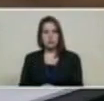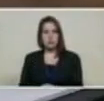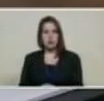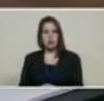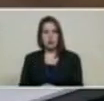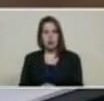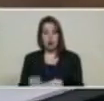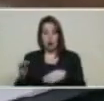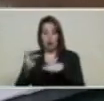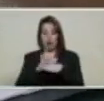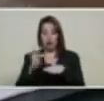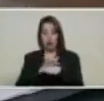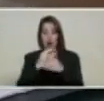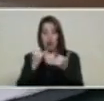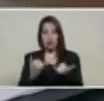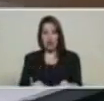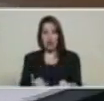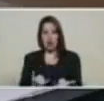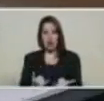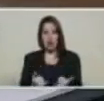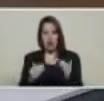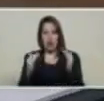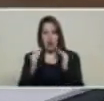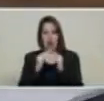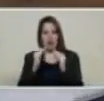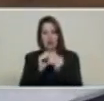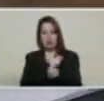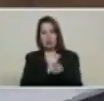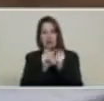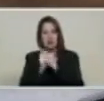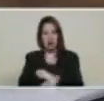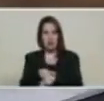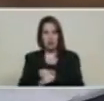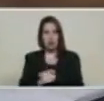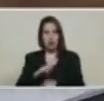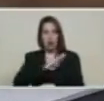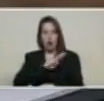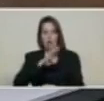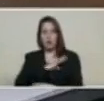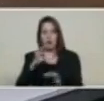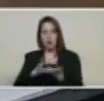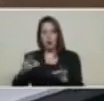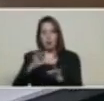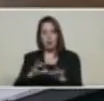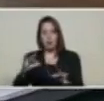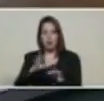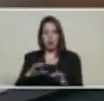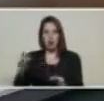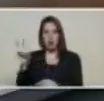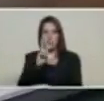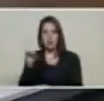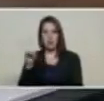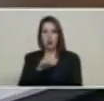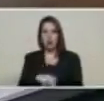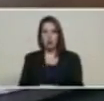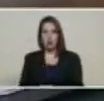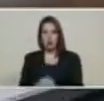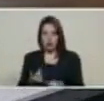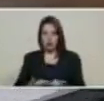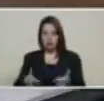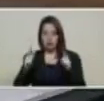funcionamiento el blockchain soberano del petro venezolano procedo